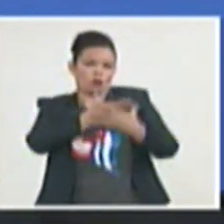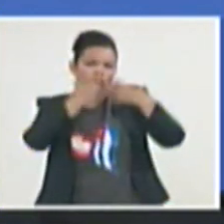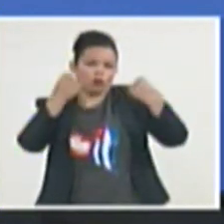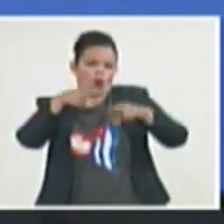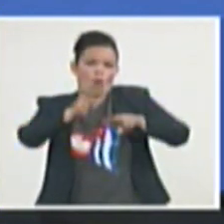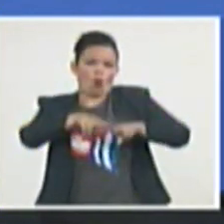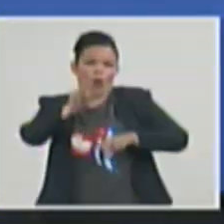Muchas gracias. Gracias. Gracias. Gracias.